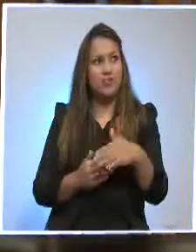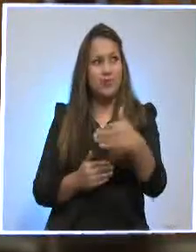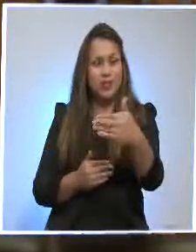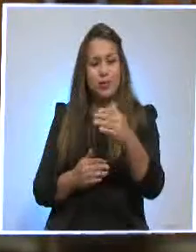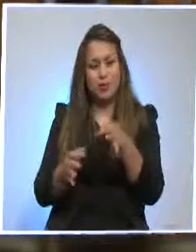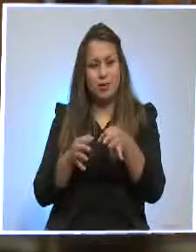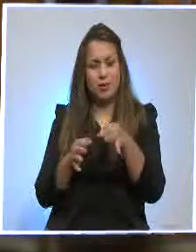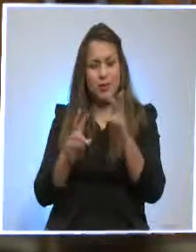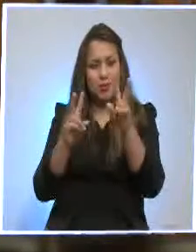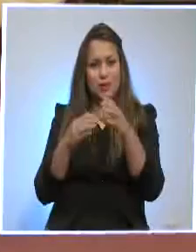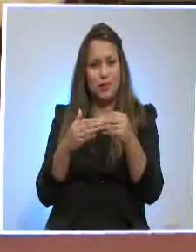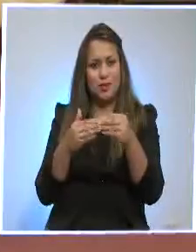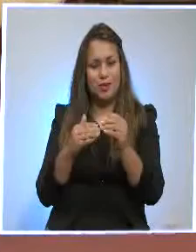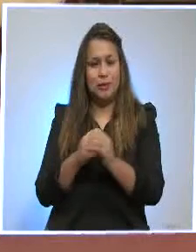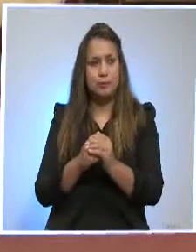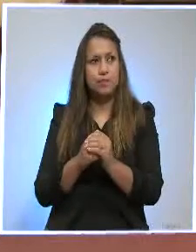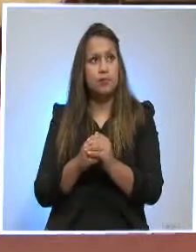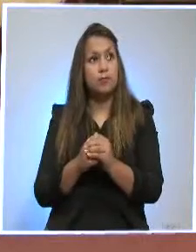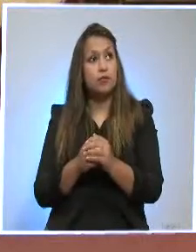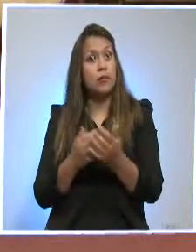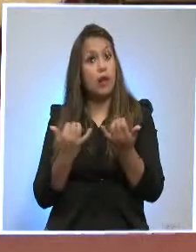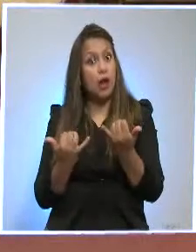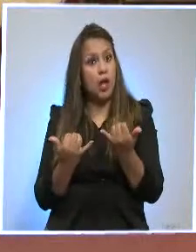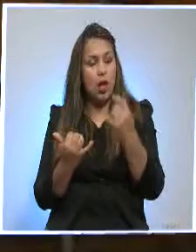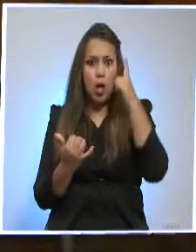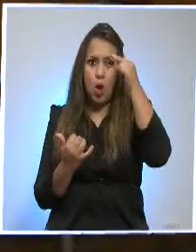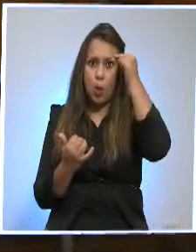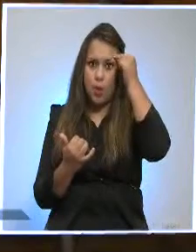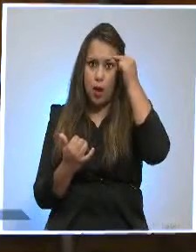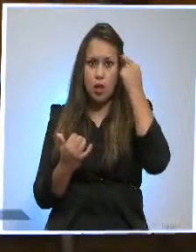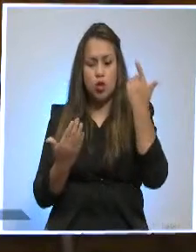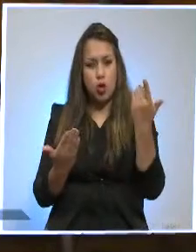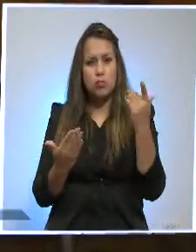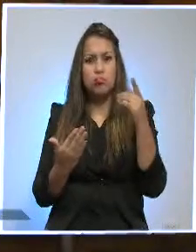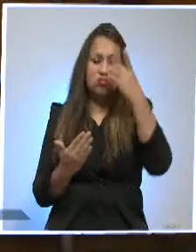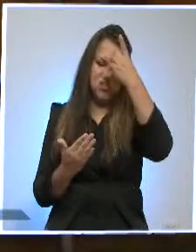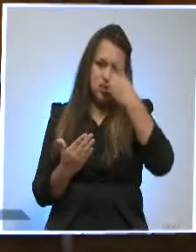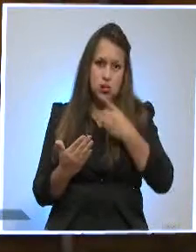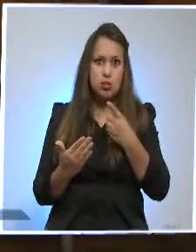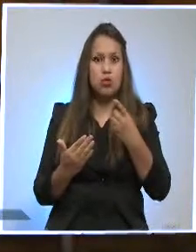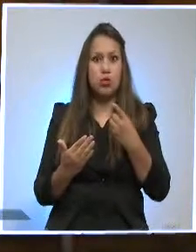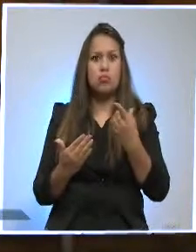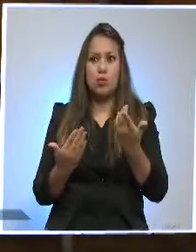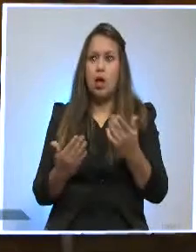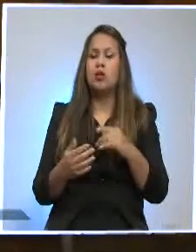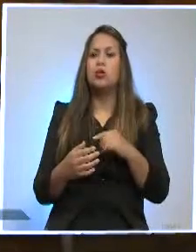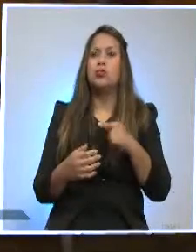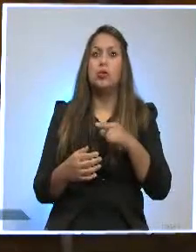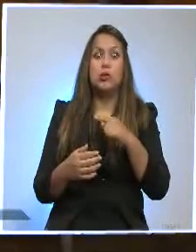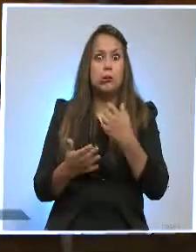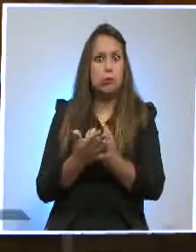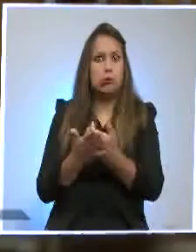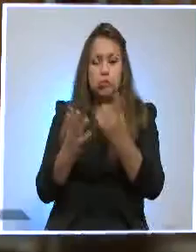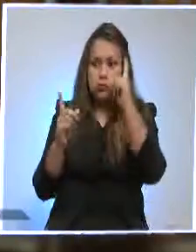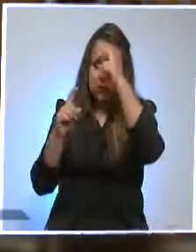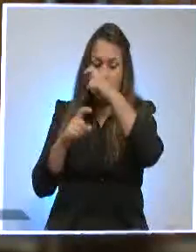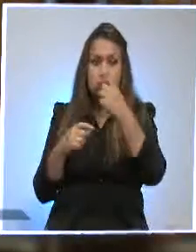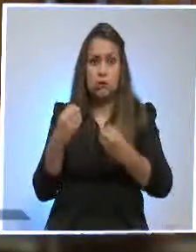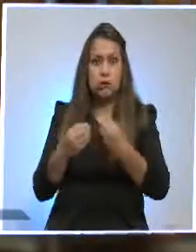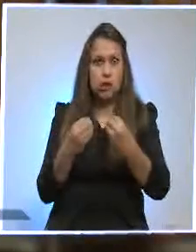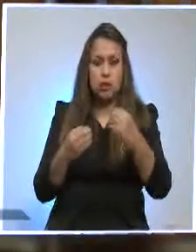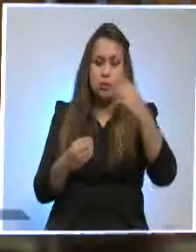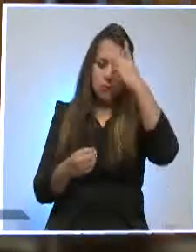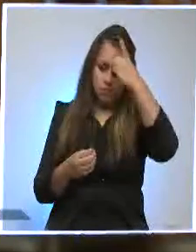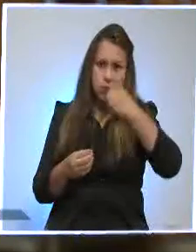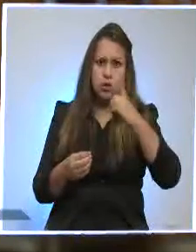poco más en ese tema. ¿Qué decir de las medidas adoptadas por el gobierno nacional para enfrentar efectivamente esta situación? Sí,